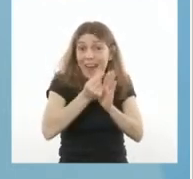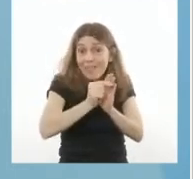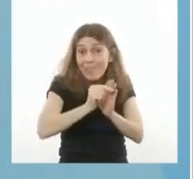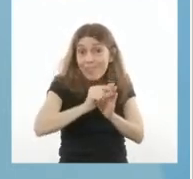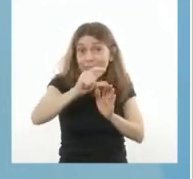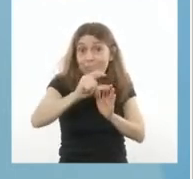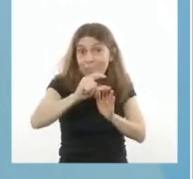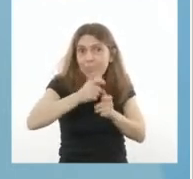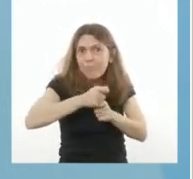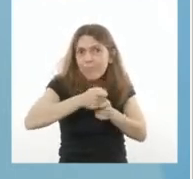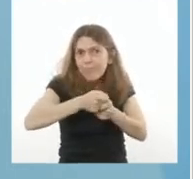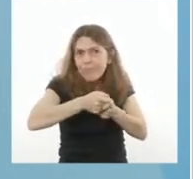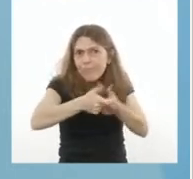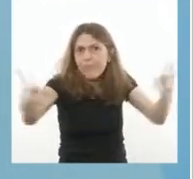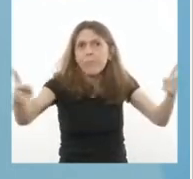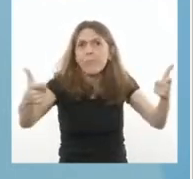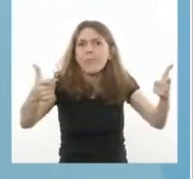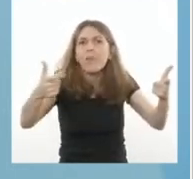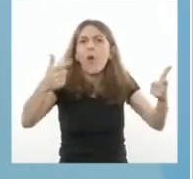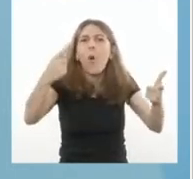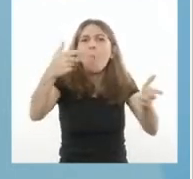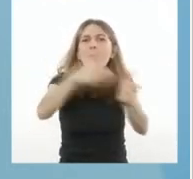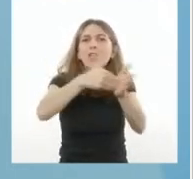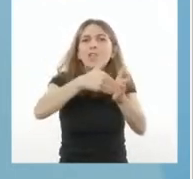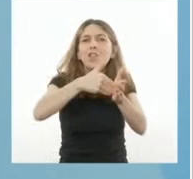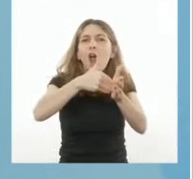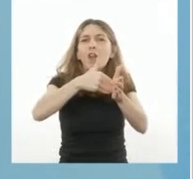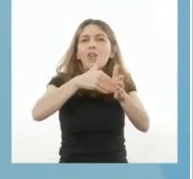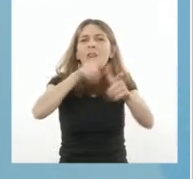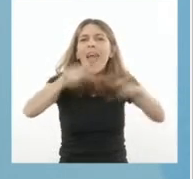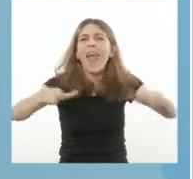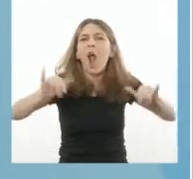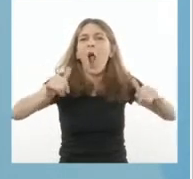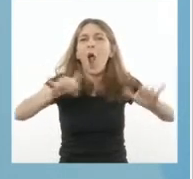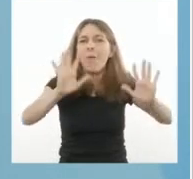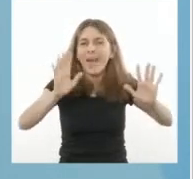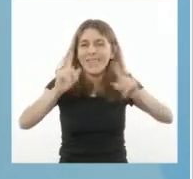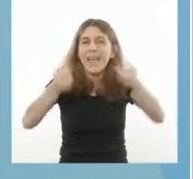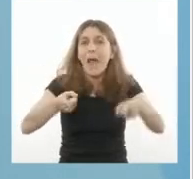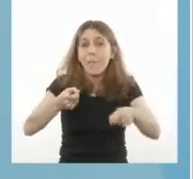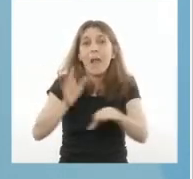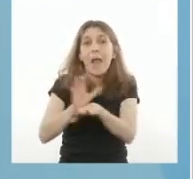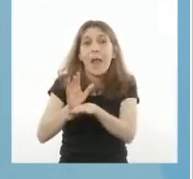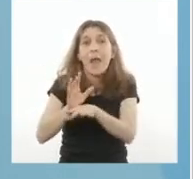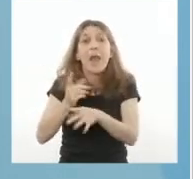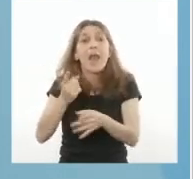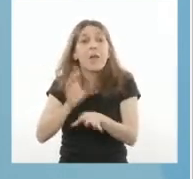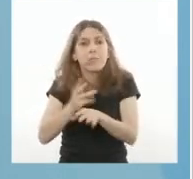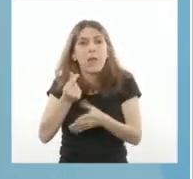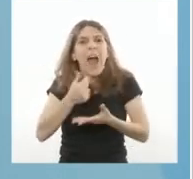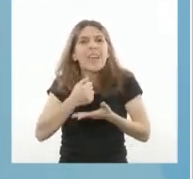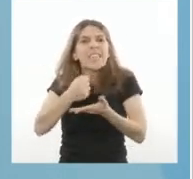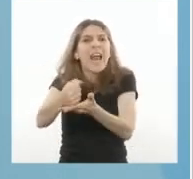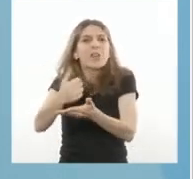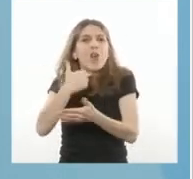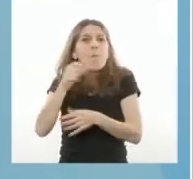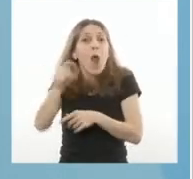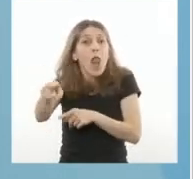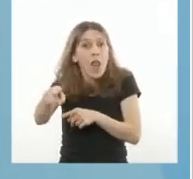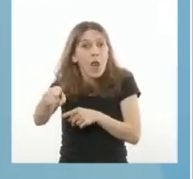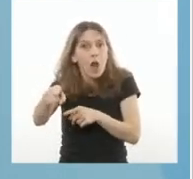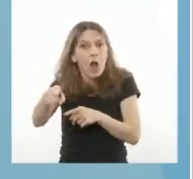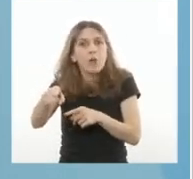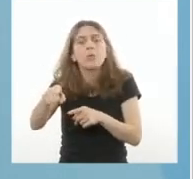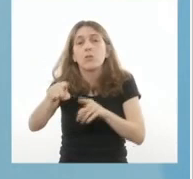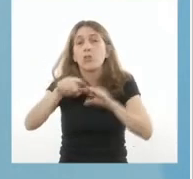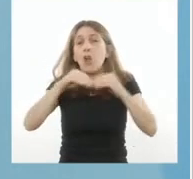de jóvenes. Decidimos la ampliación de la Asignación Universal por Hijo para lograr que más de